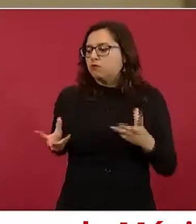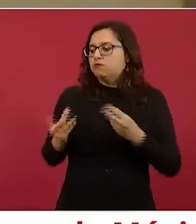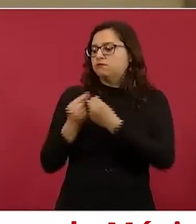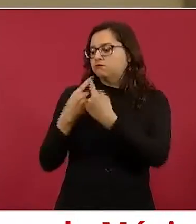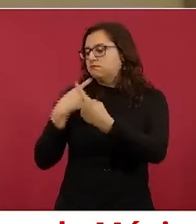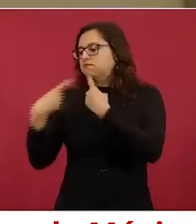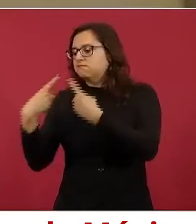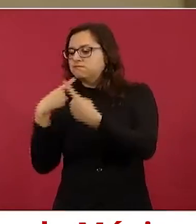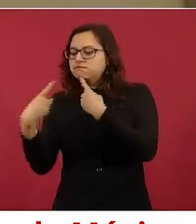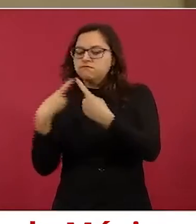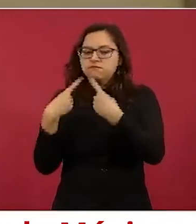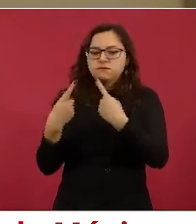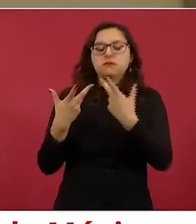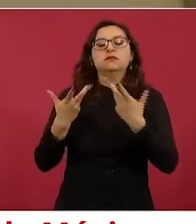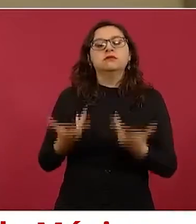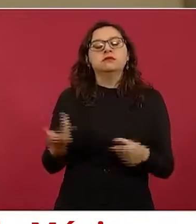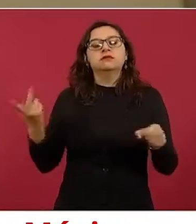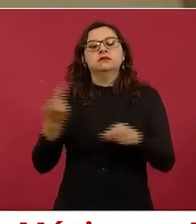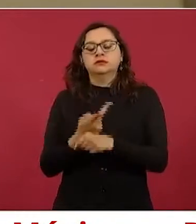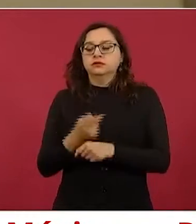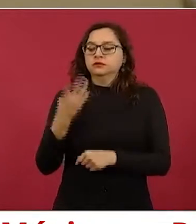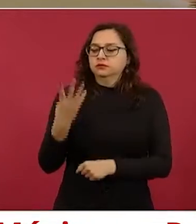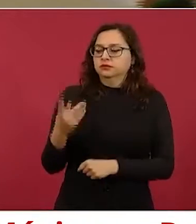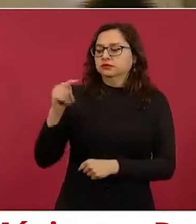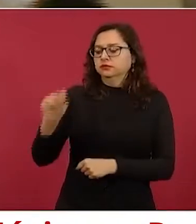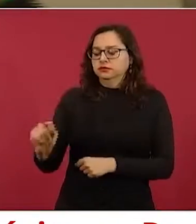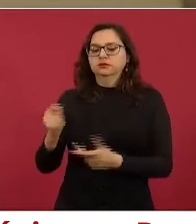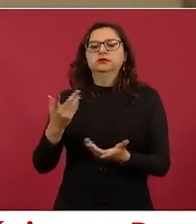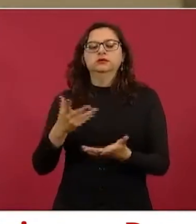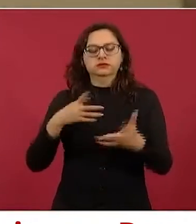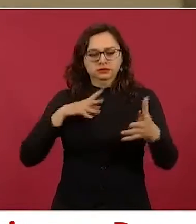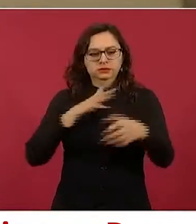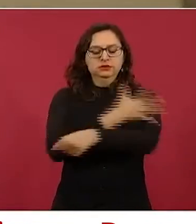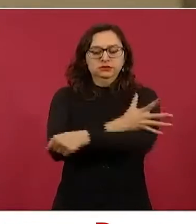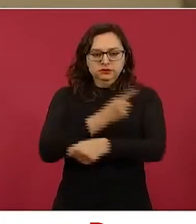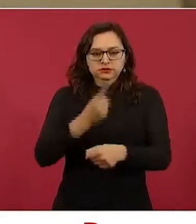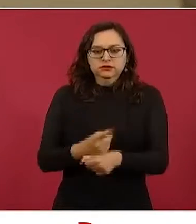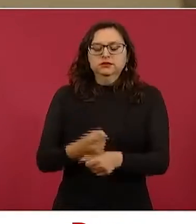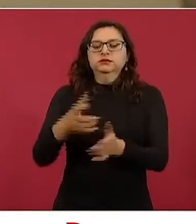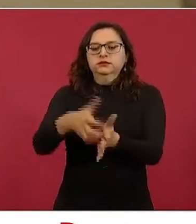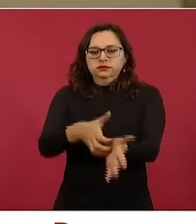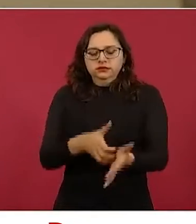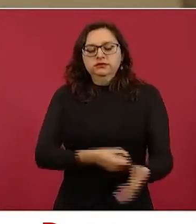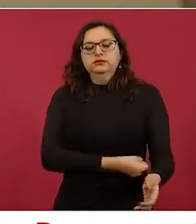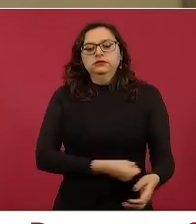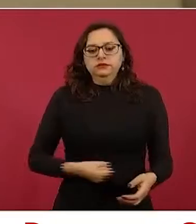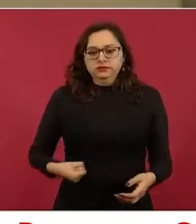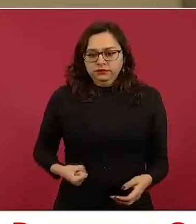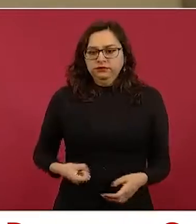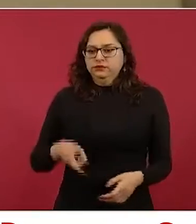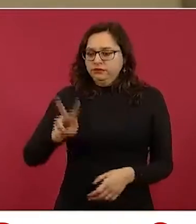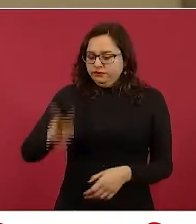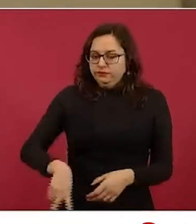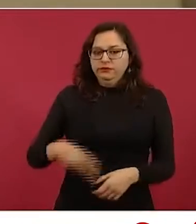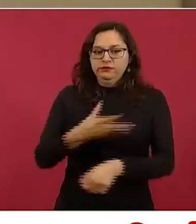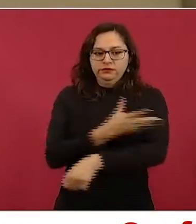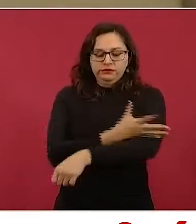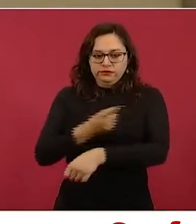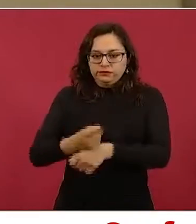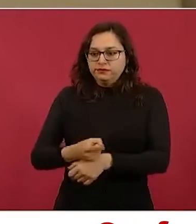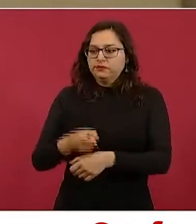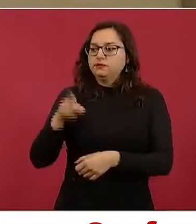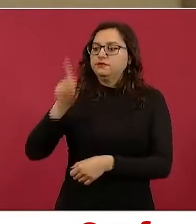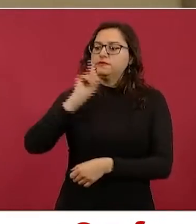gestión, ha seguido los preceptos de la 4T, que son transparencia, honestidad y austeridad y se ha coordinado desde su llegada con la alcaldesa de